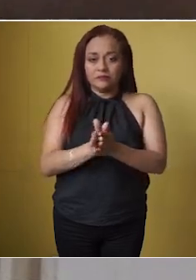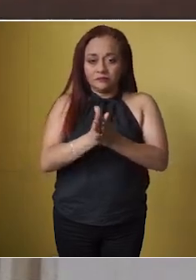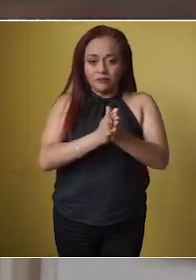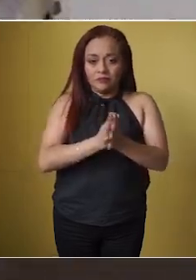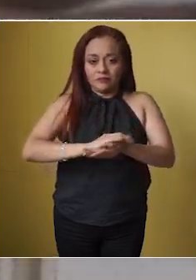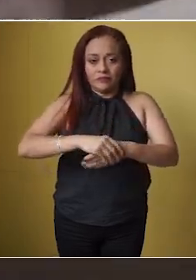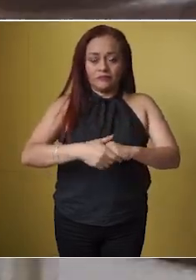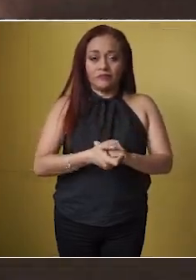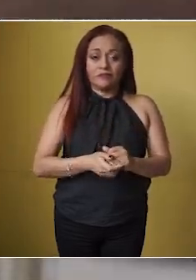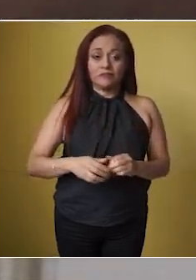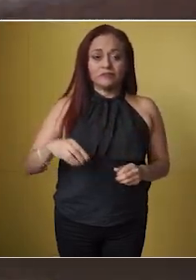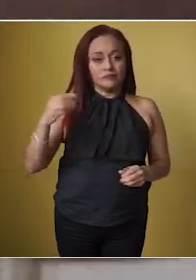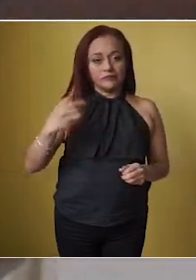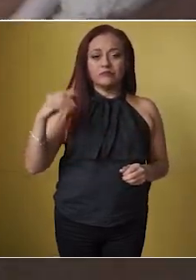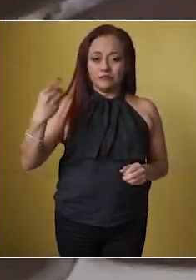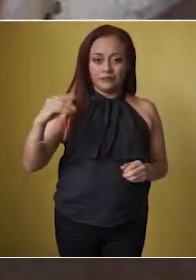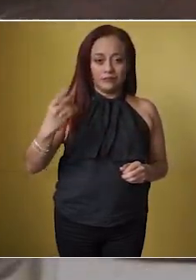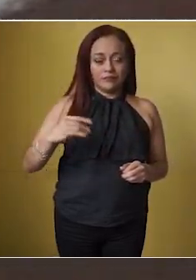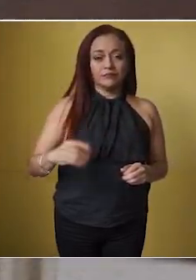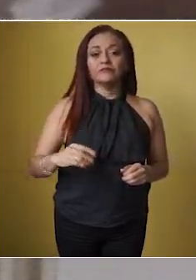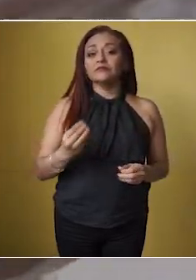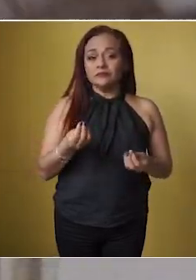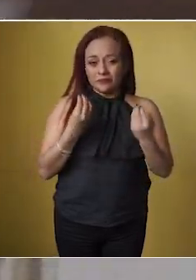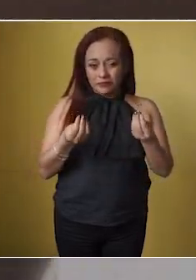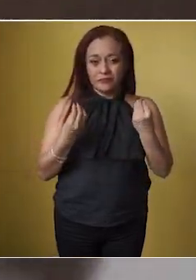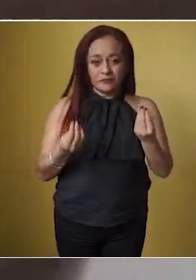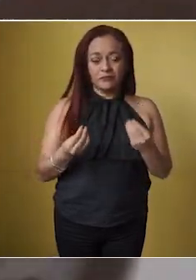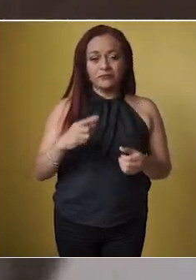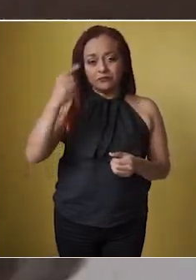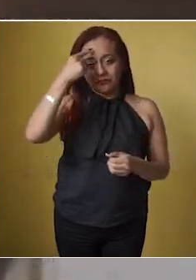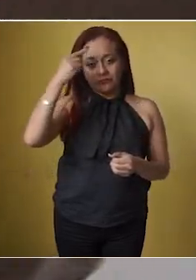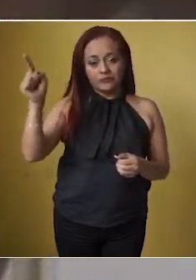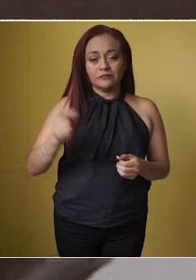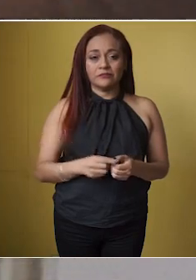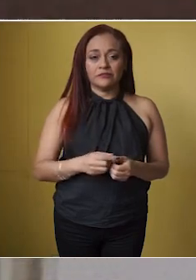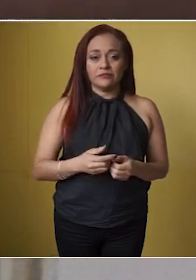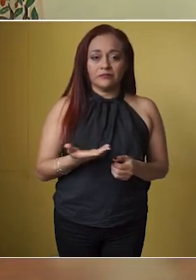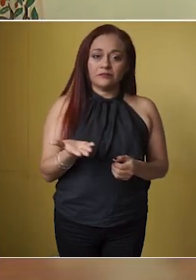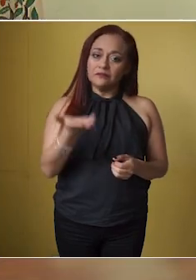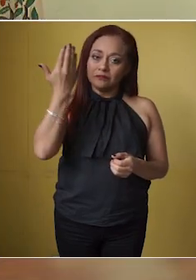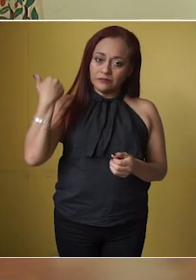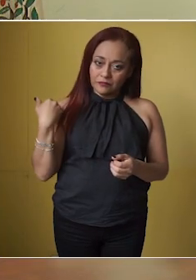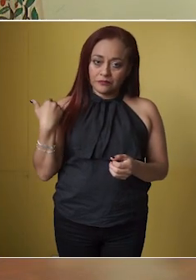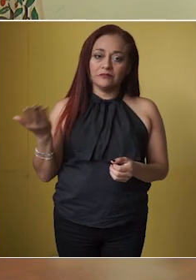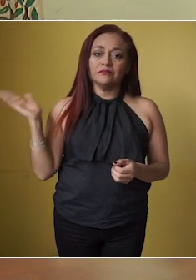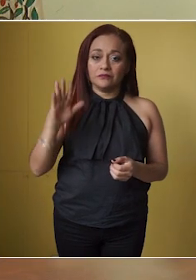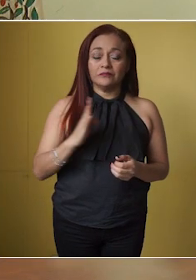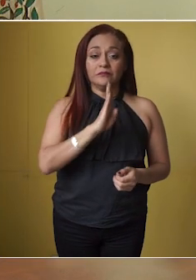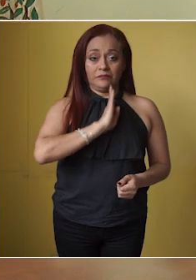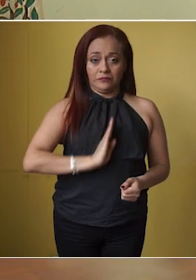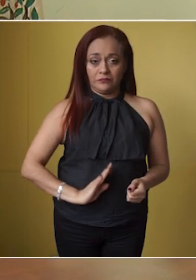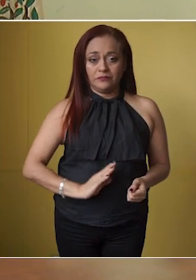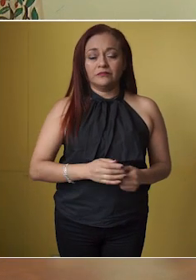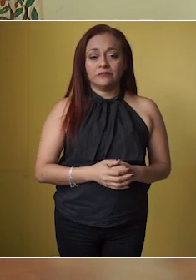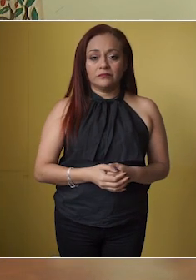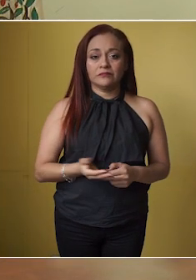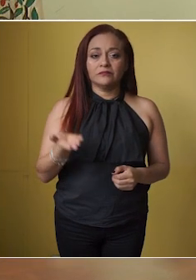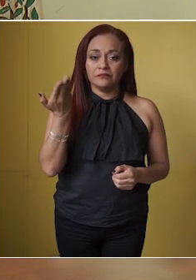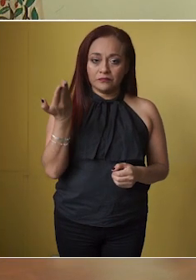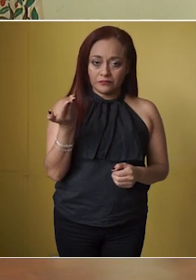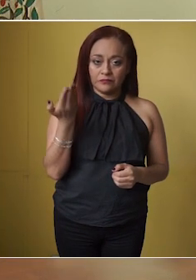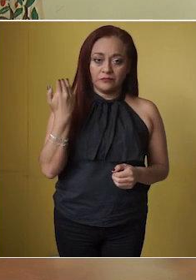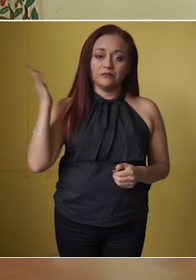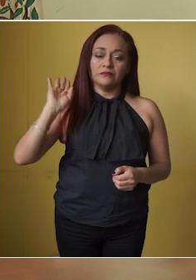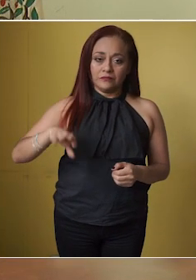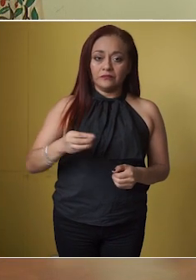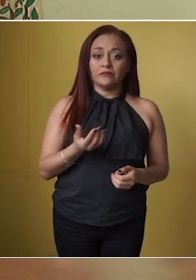es el lavado de manos con agua y jabón. Hágalo con frecuencia, principalmente antes y